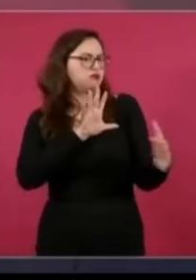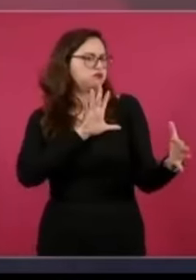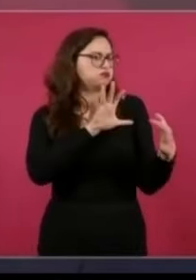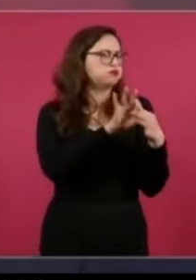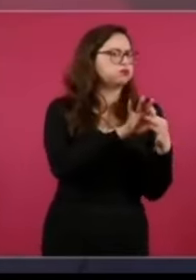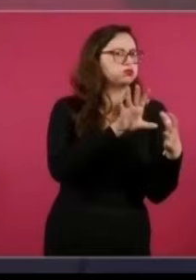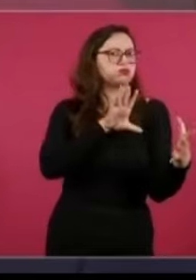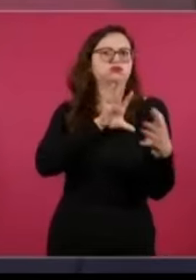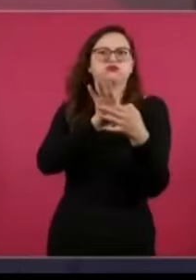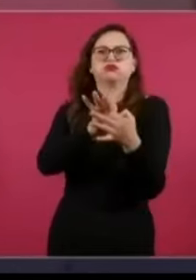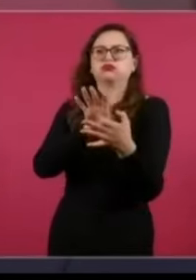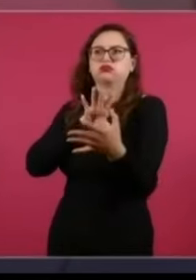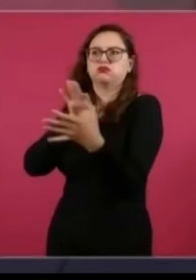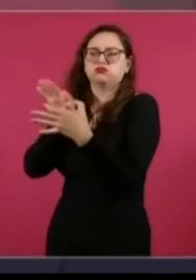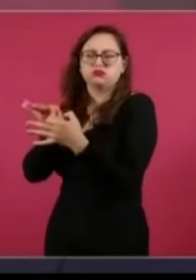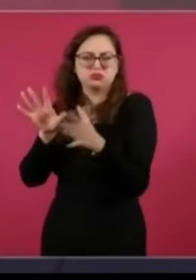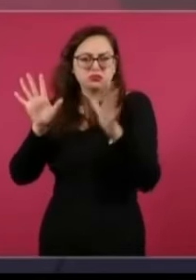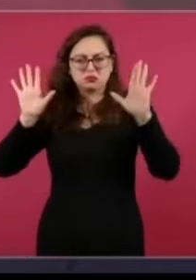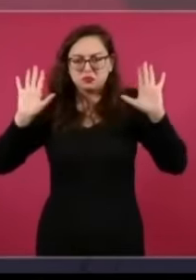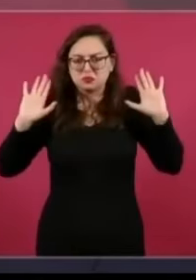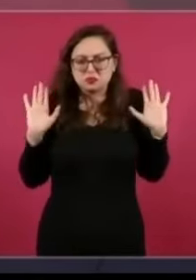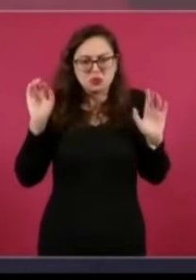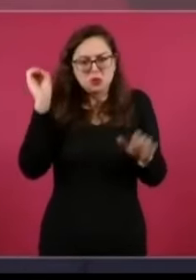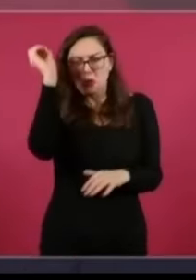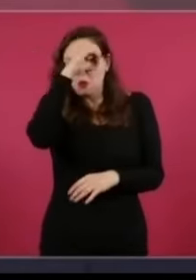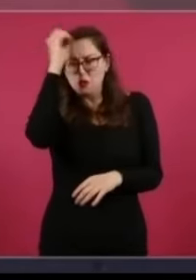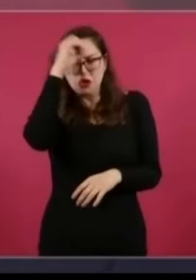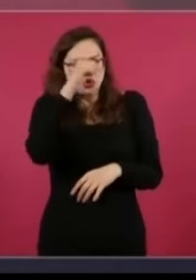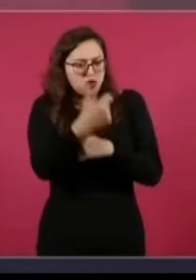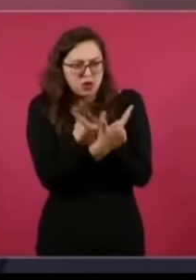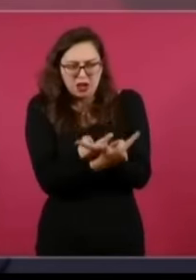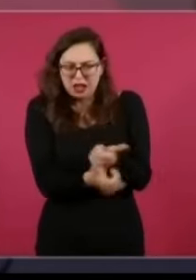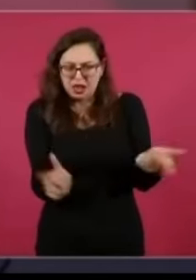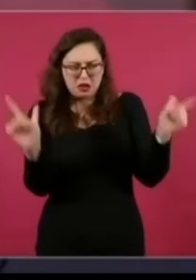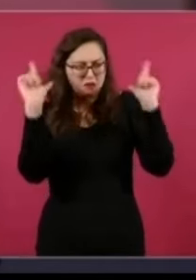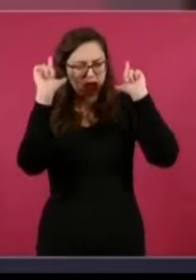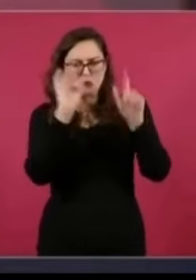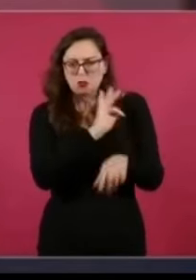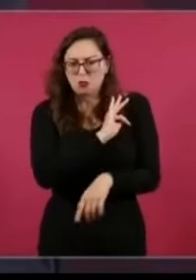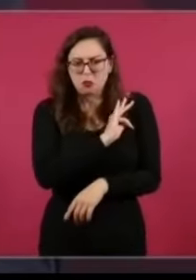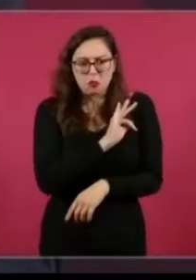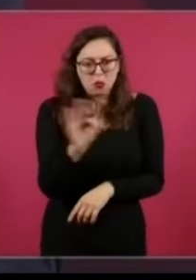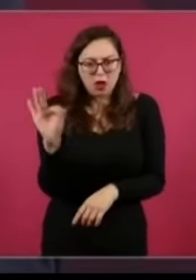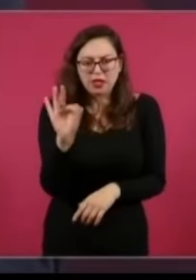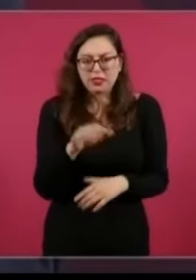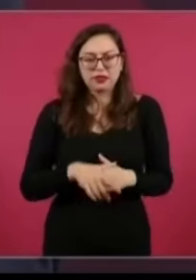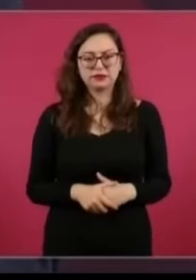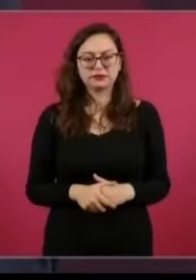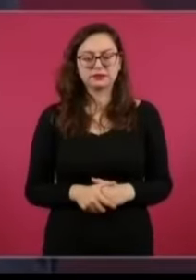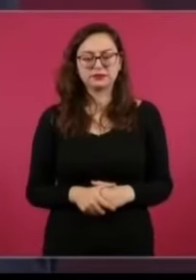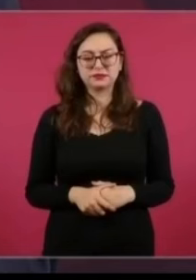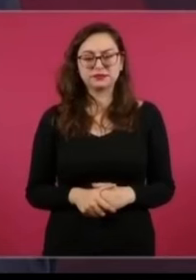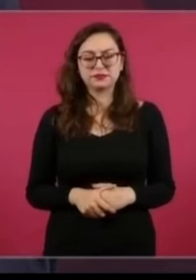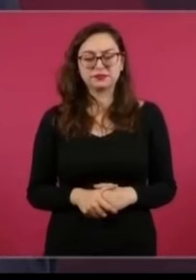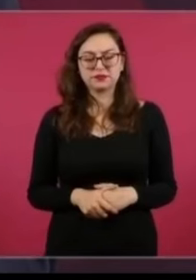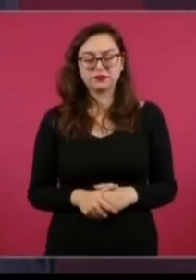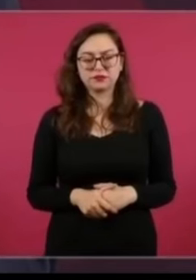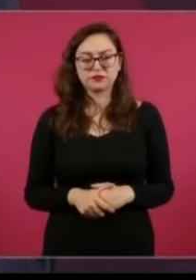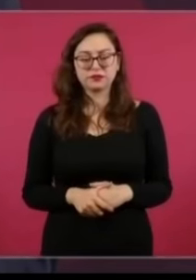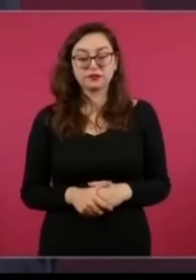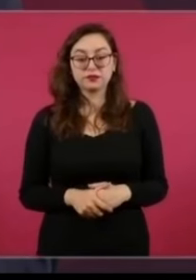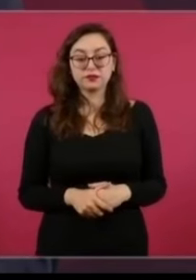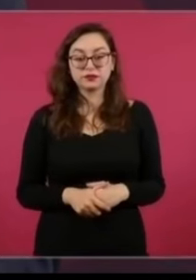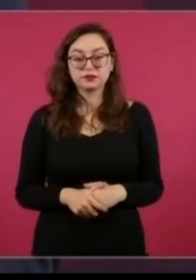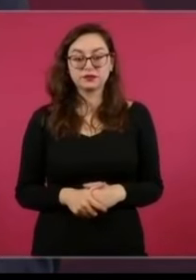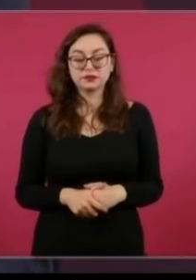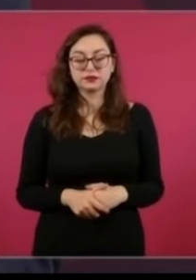hashtag narcopresidente, lo que es más, hice una búsqueda exhaustiva de todos